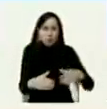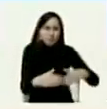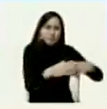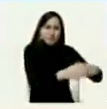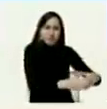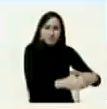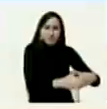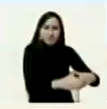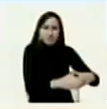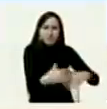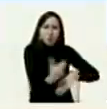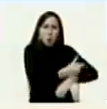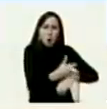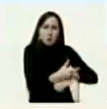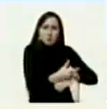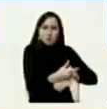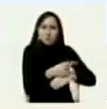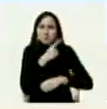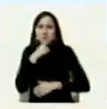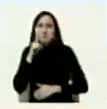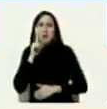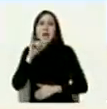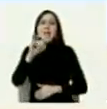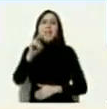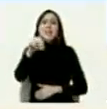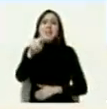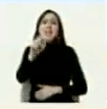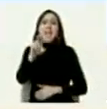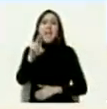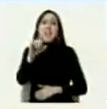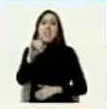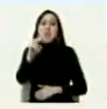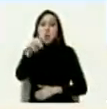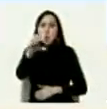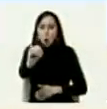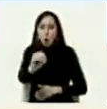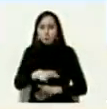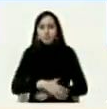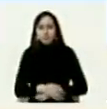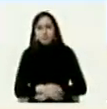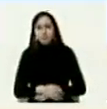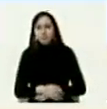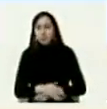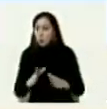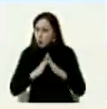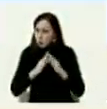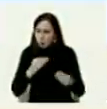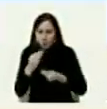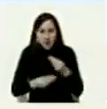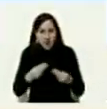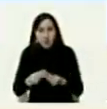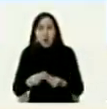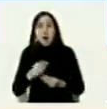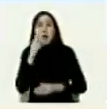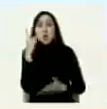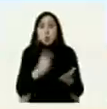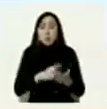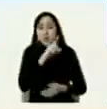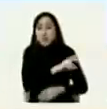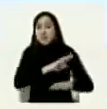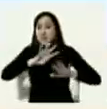que ellos llamaron gobierno interino cuando se dieron todos los sucesos del 2019 2020